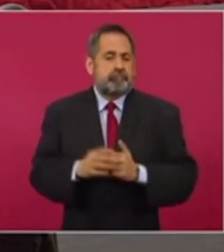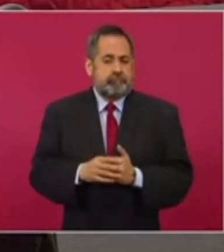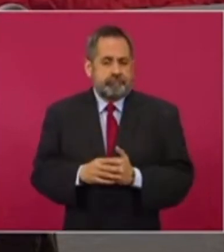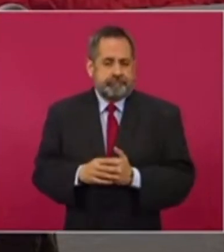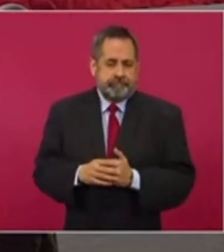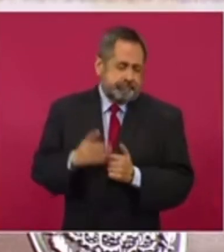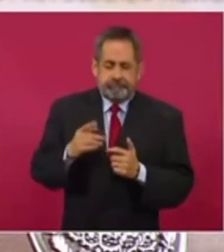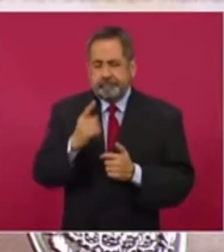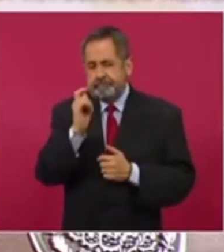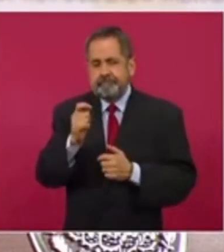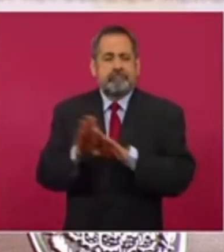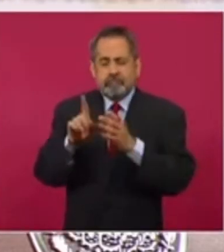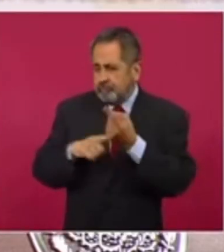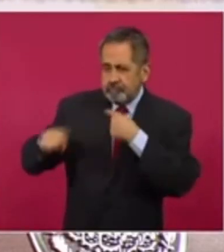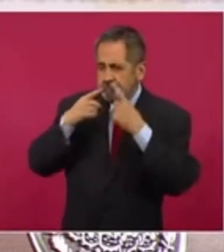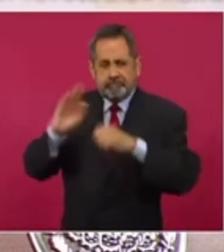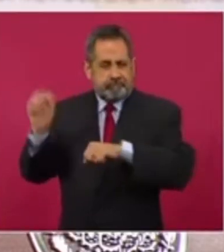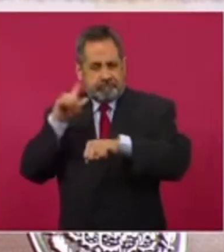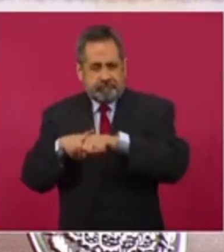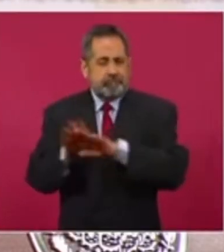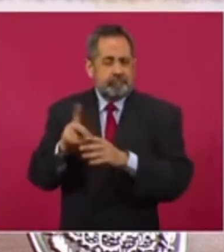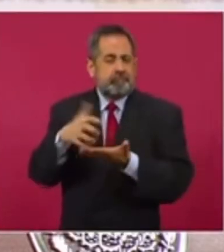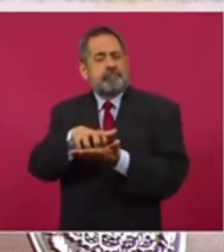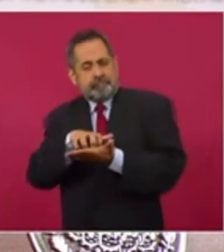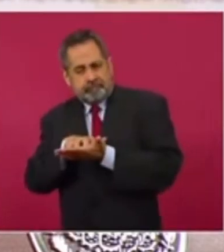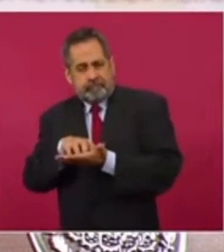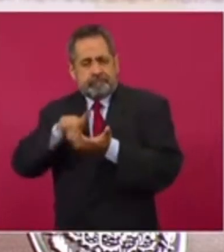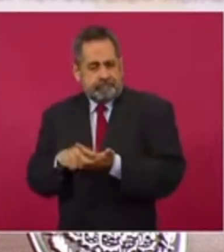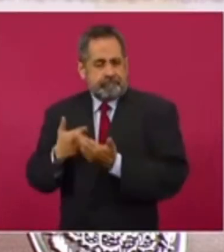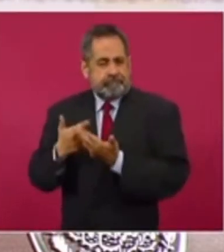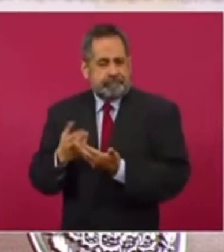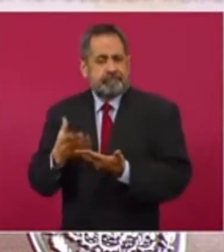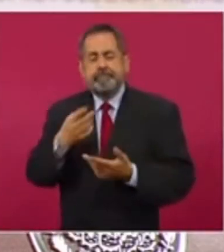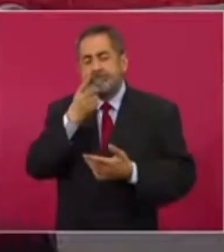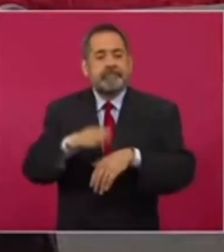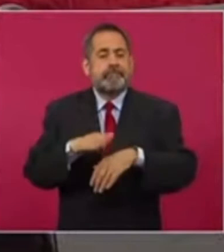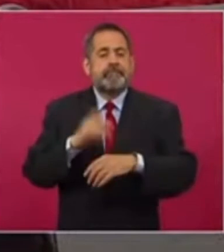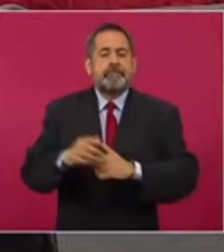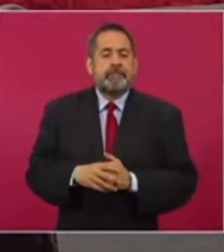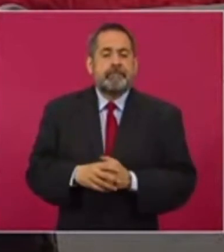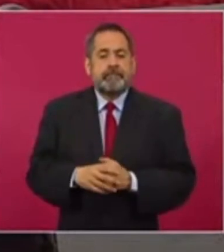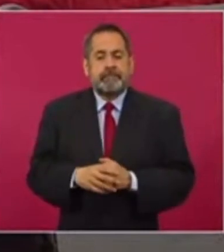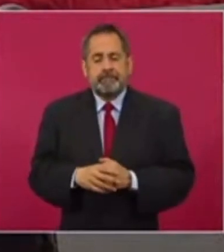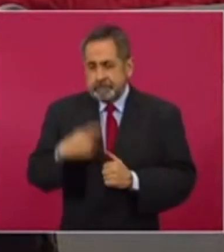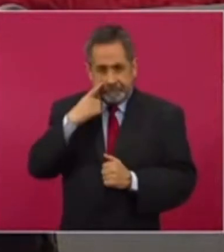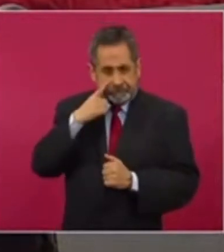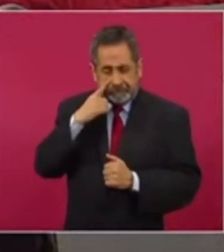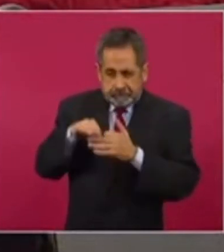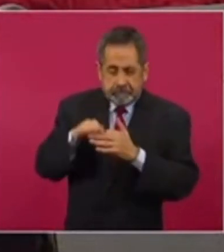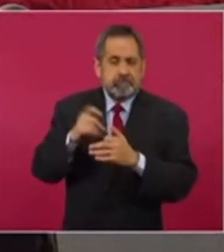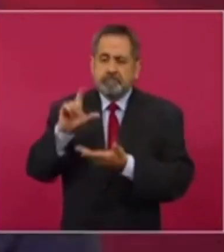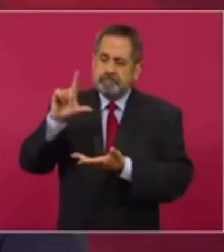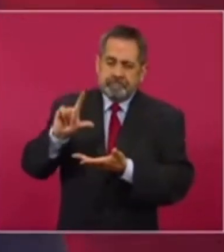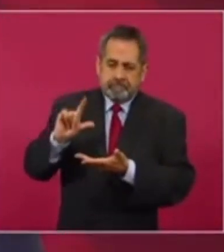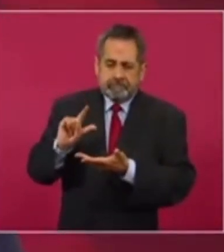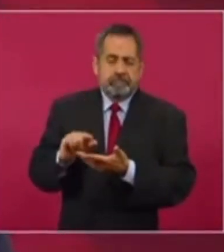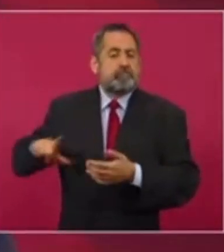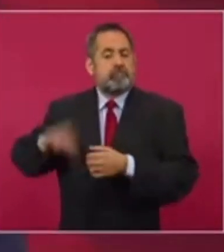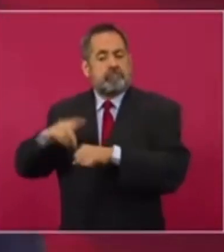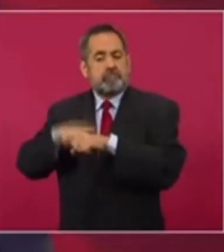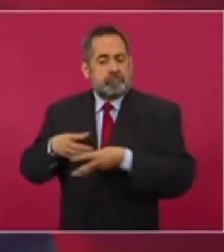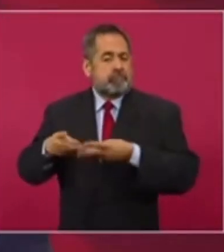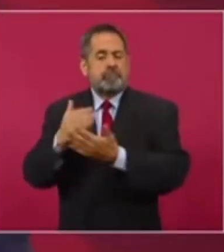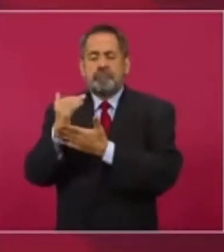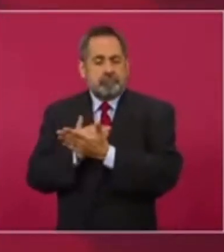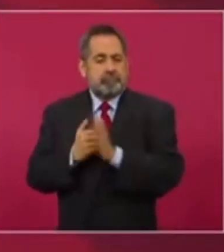y mencionando un poco cómo se ha llevado en el ámbito federal este concepto, mencionar que de manera consistente se ha reducido el gasto operativo del Gobierno